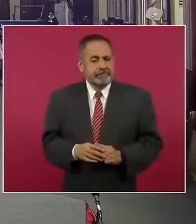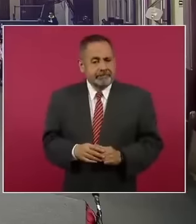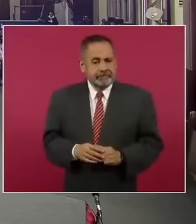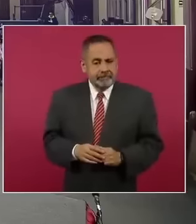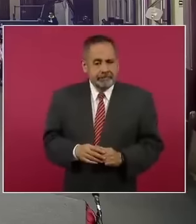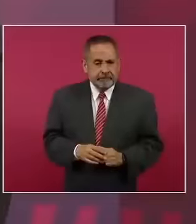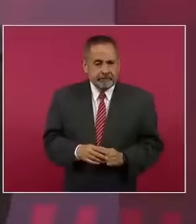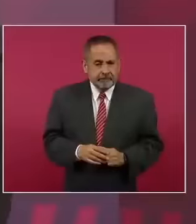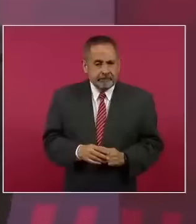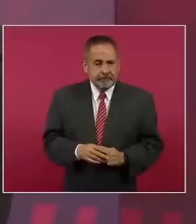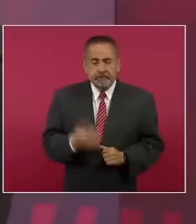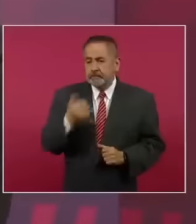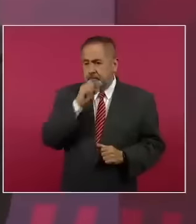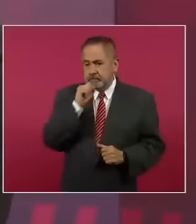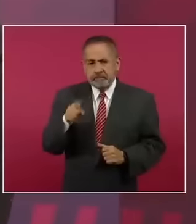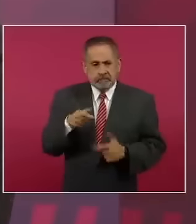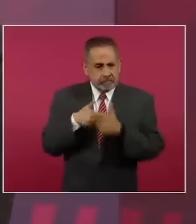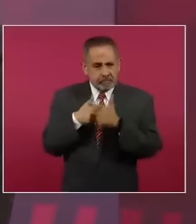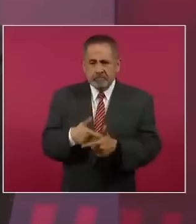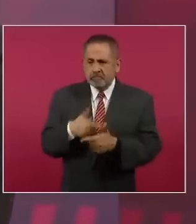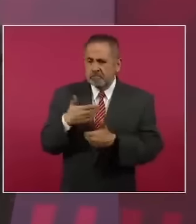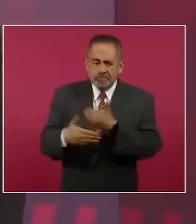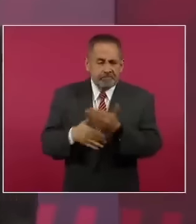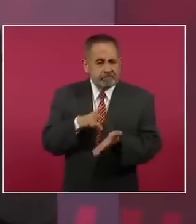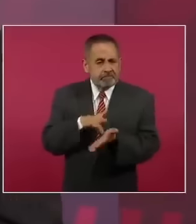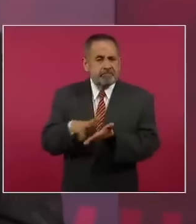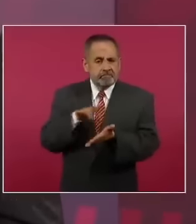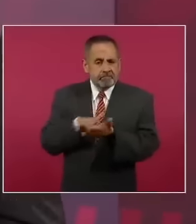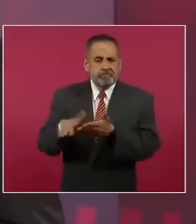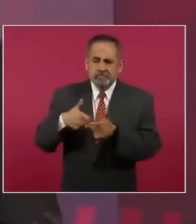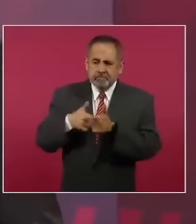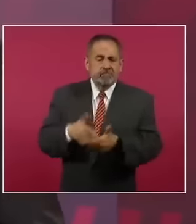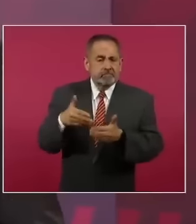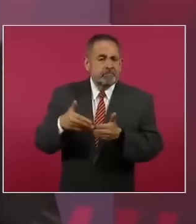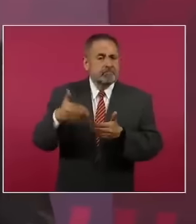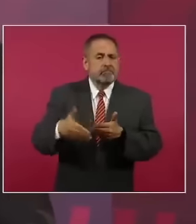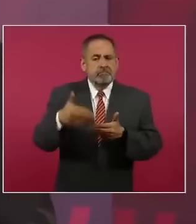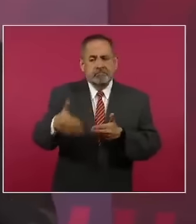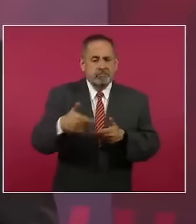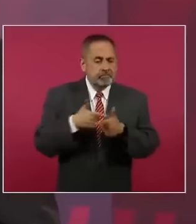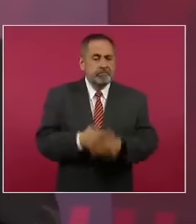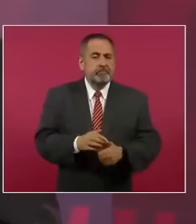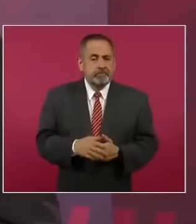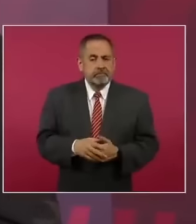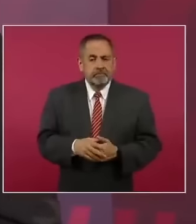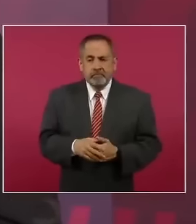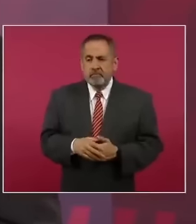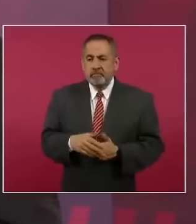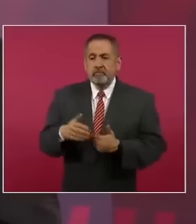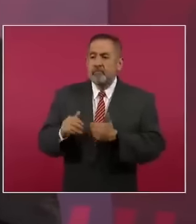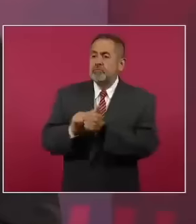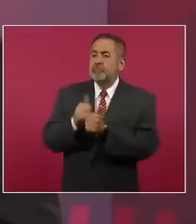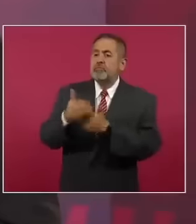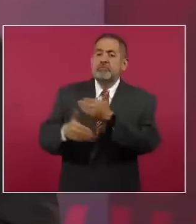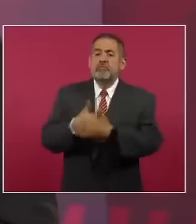vamos a seguir apoyando porque es progreso con justicia,